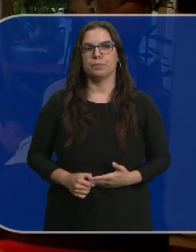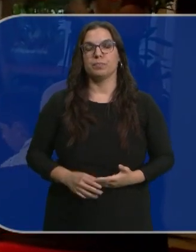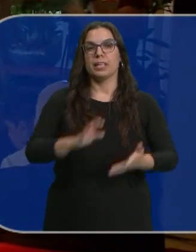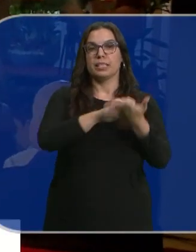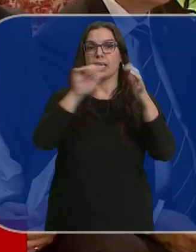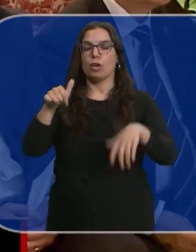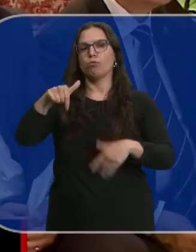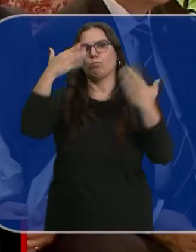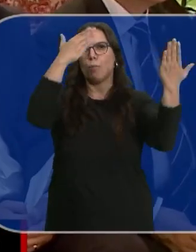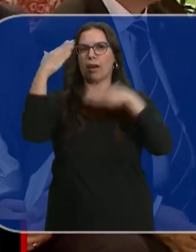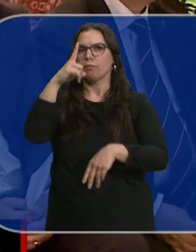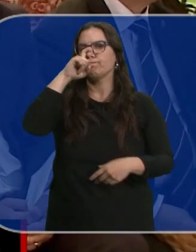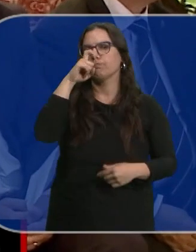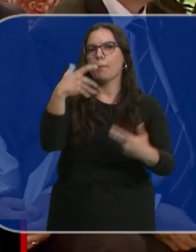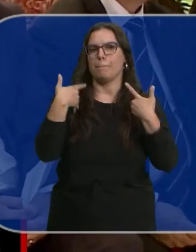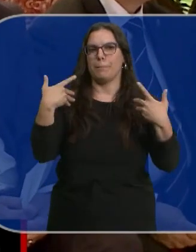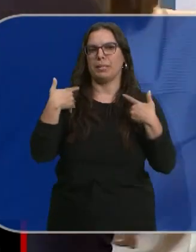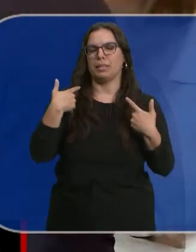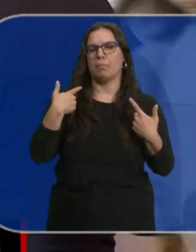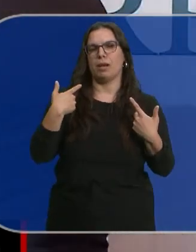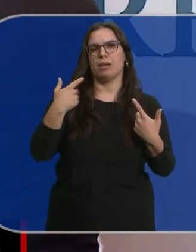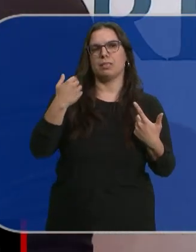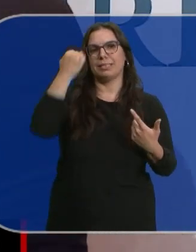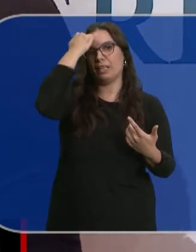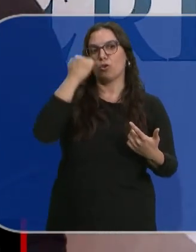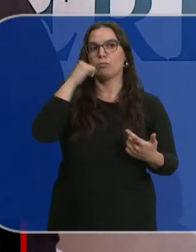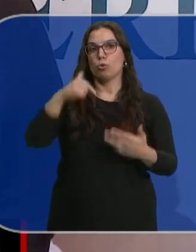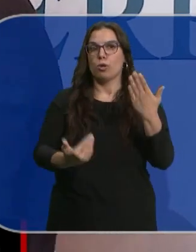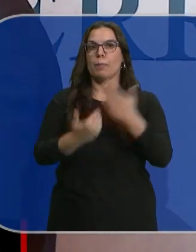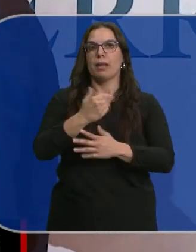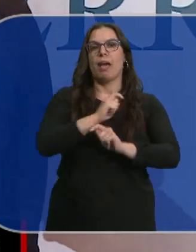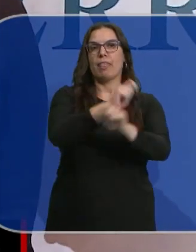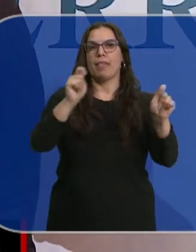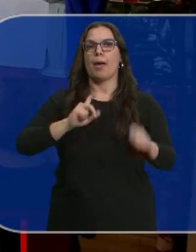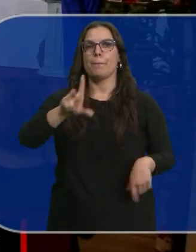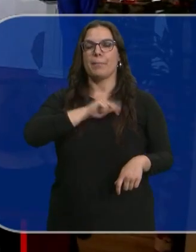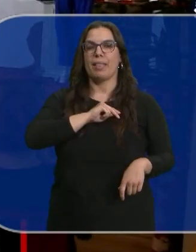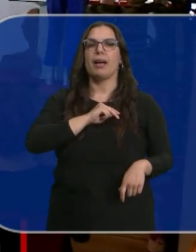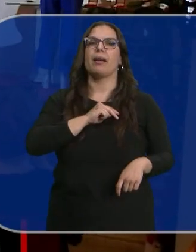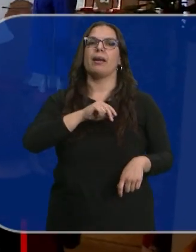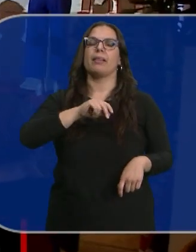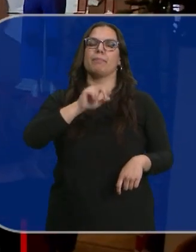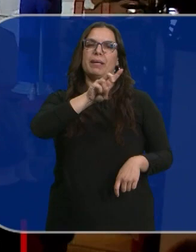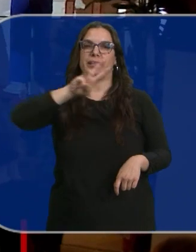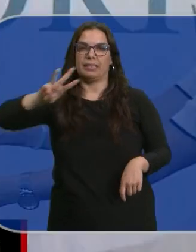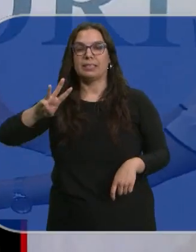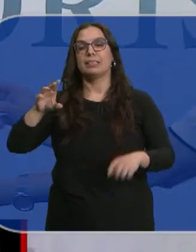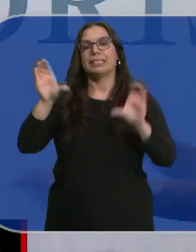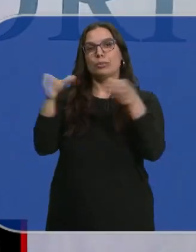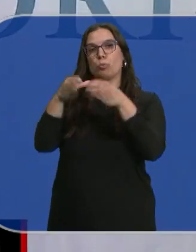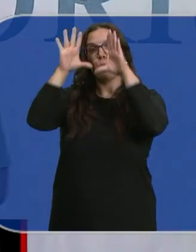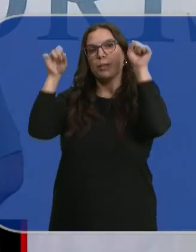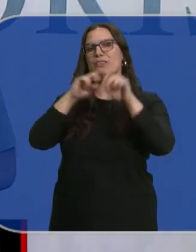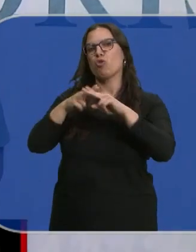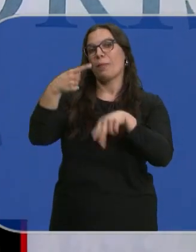Castilla y León recuerda y homenajea a las víctimas del terrorismo. Esta mañana ha entregado 23 medallas. El GAR de la Guardia Civil ha tenido su reconocimiento.